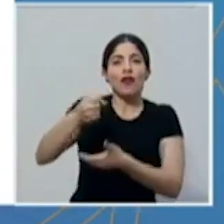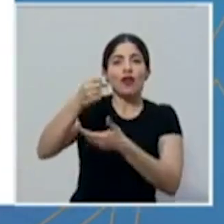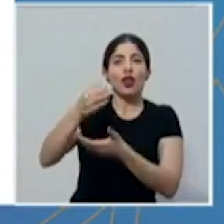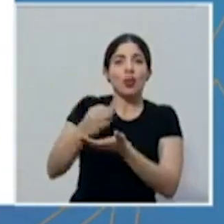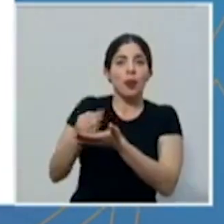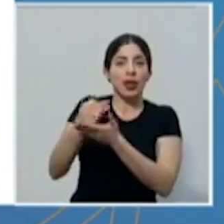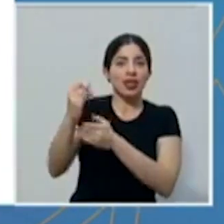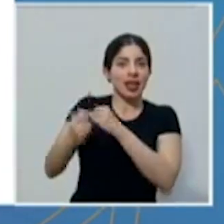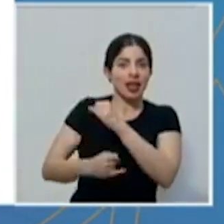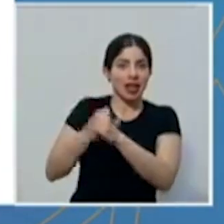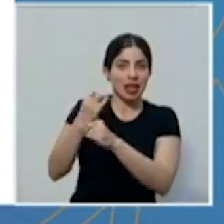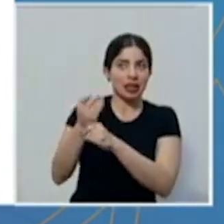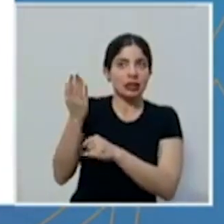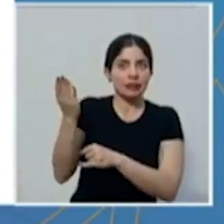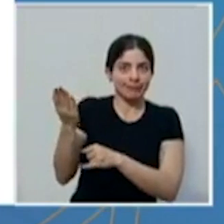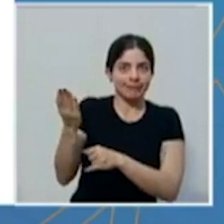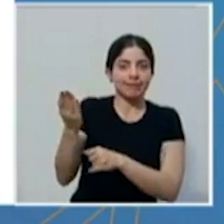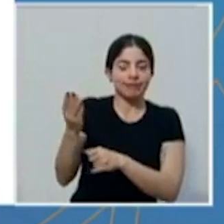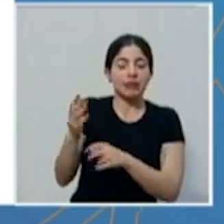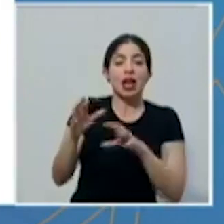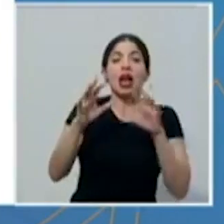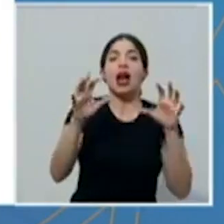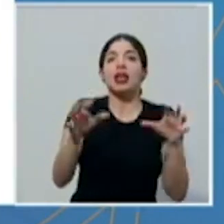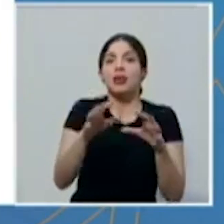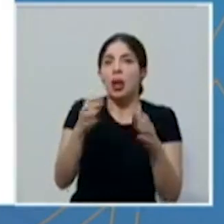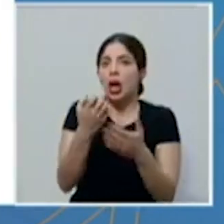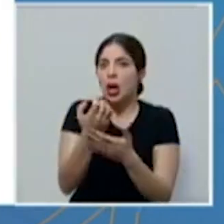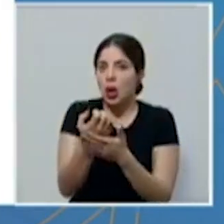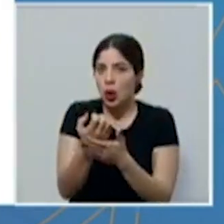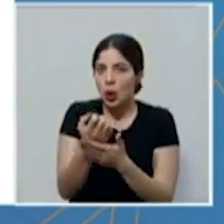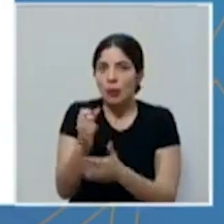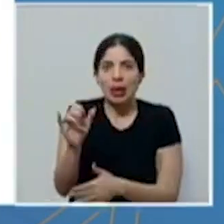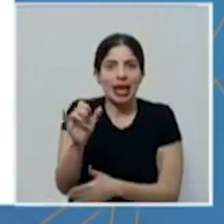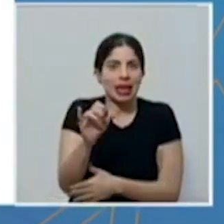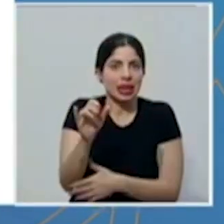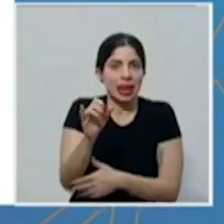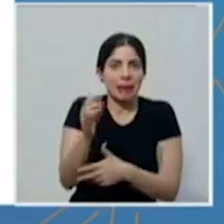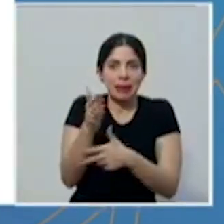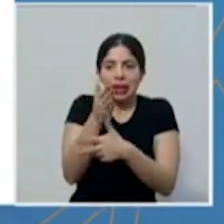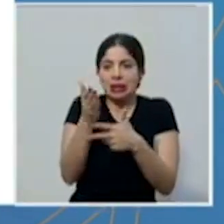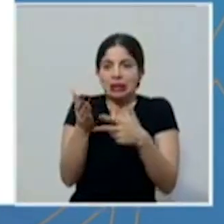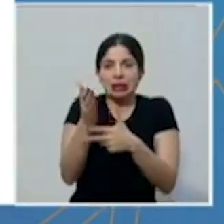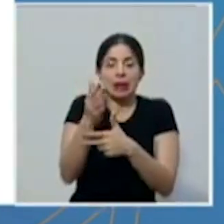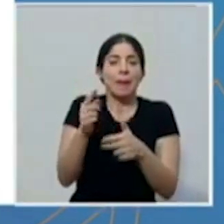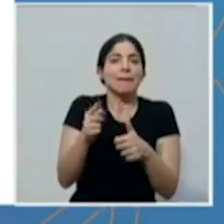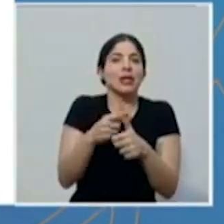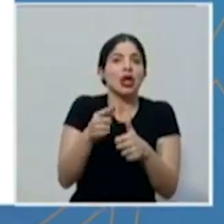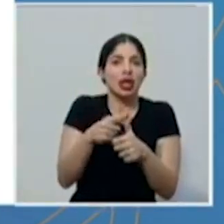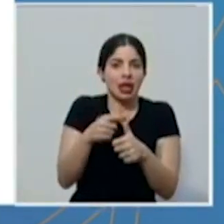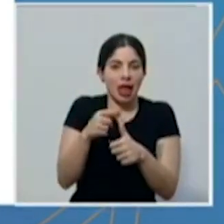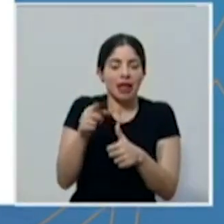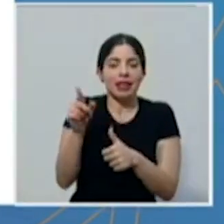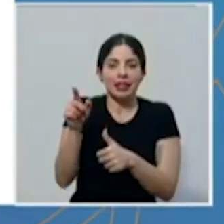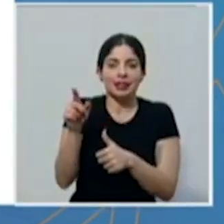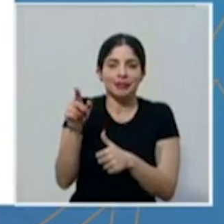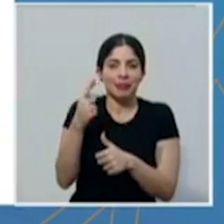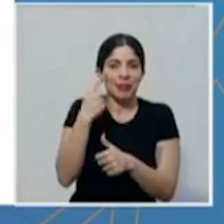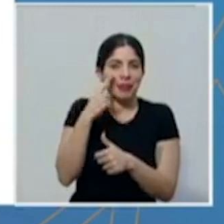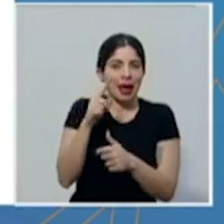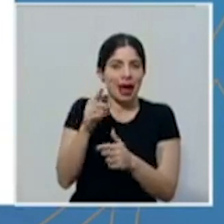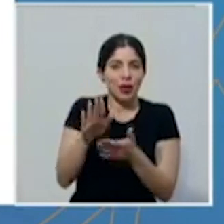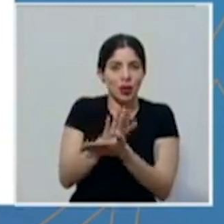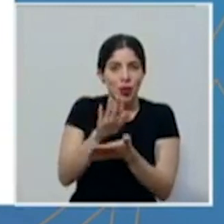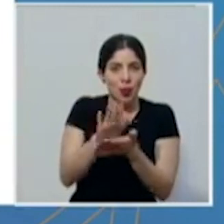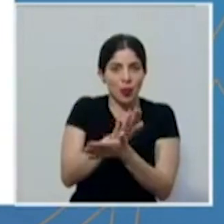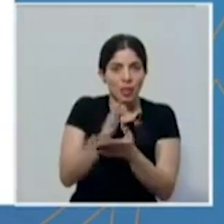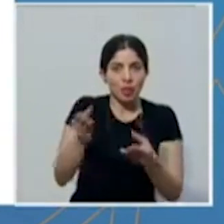Internacional. El tema de la reactivación económica sigue estando entre las primeras prioridades de la presentación de estos